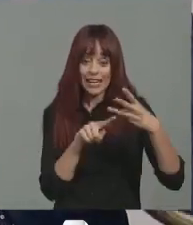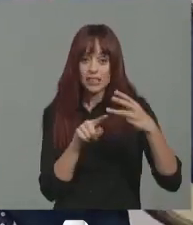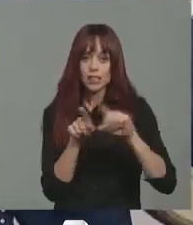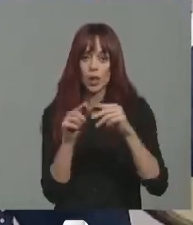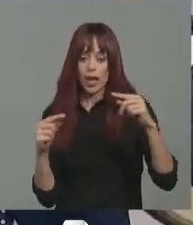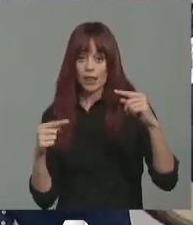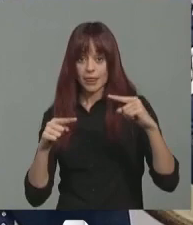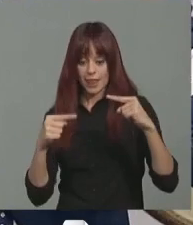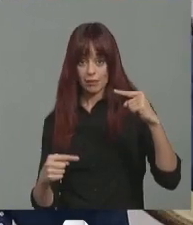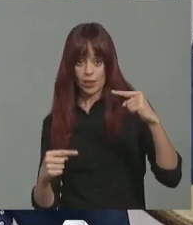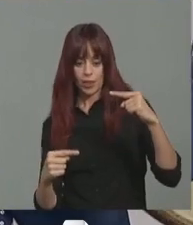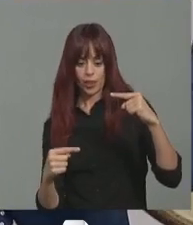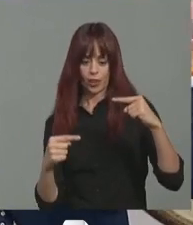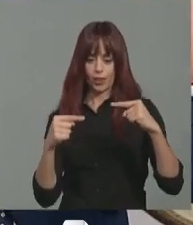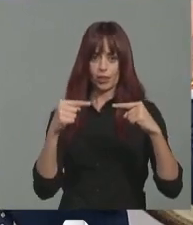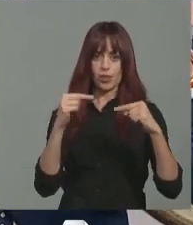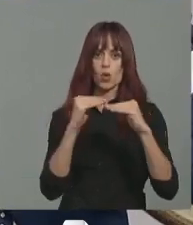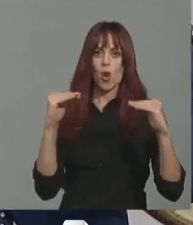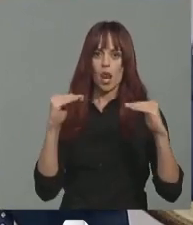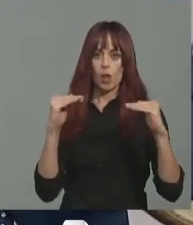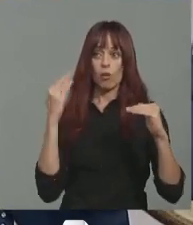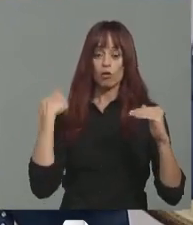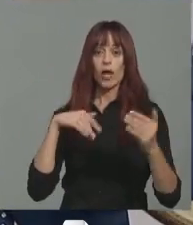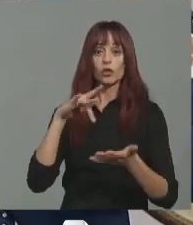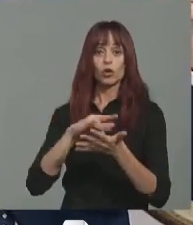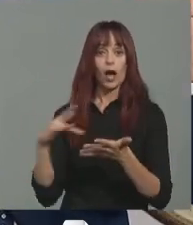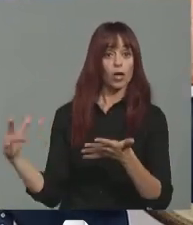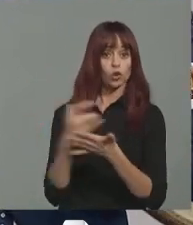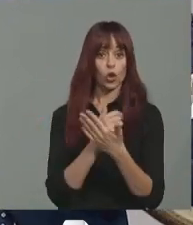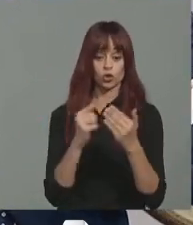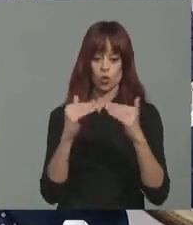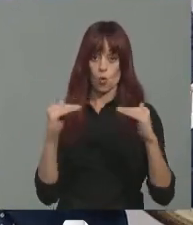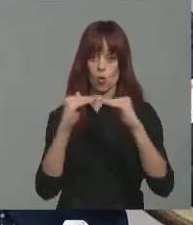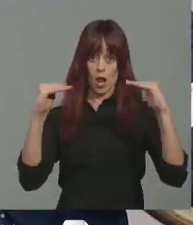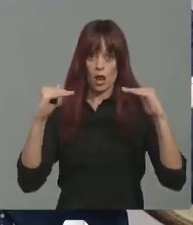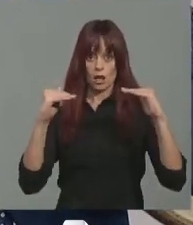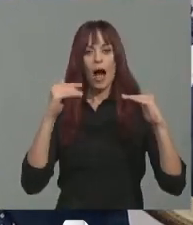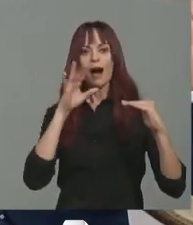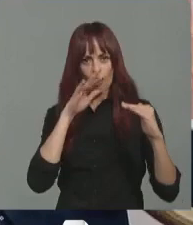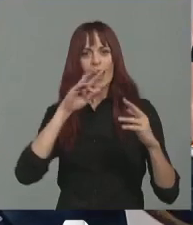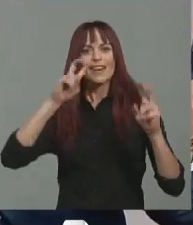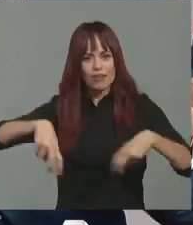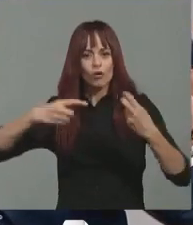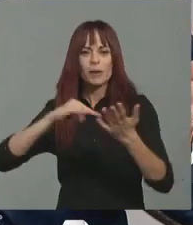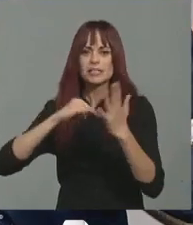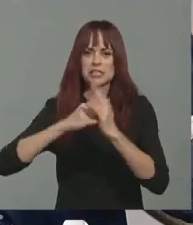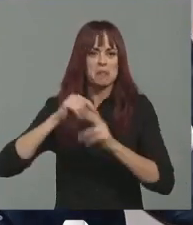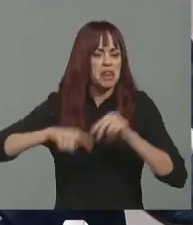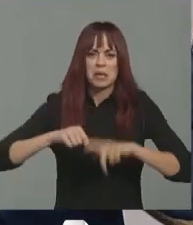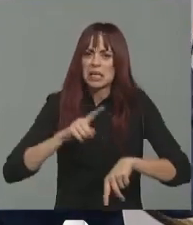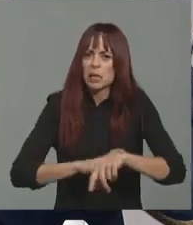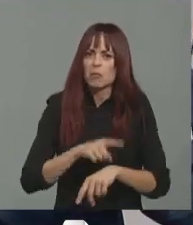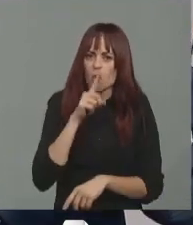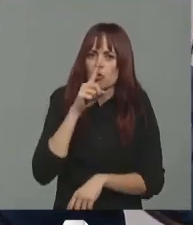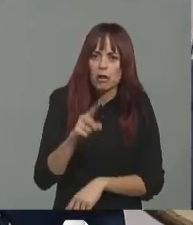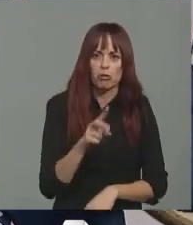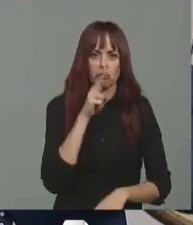Solamente esas tres igualelas a la media. Y una vez que estemos todos en el mismo baremo, entonces reformemos el sistema con el tiempo que nos lleve. Un año, dos, tres,